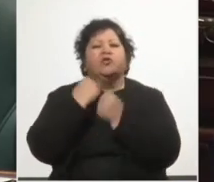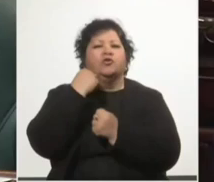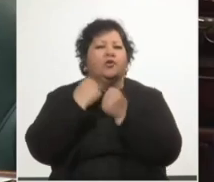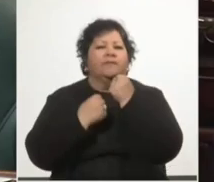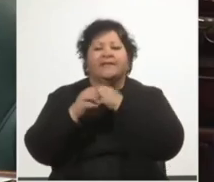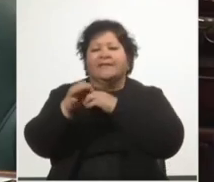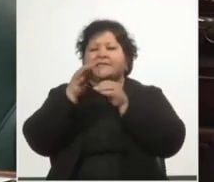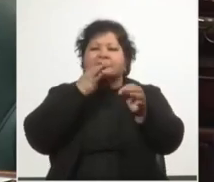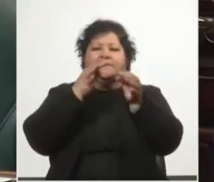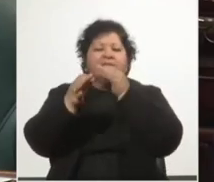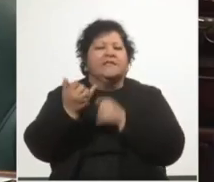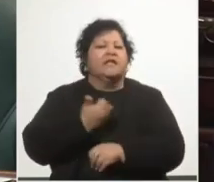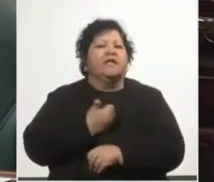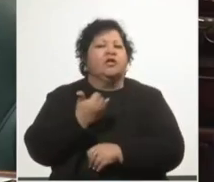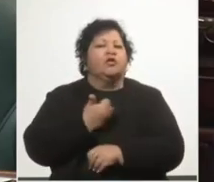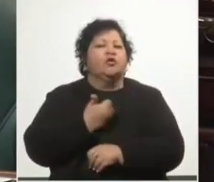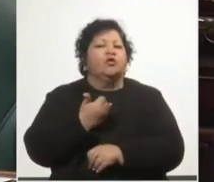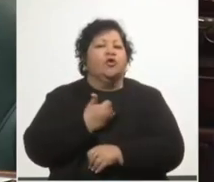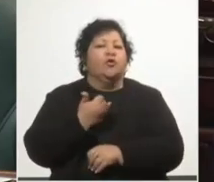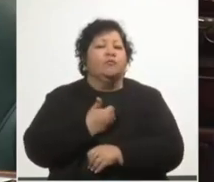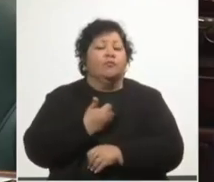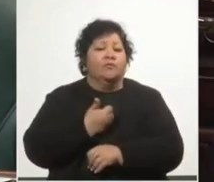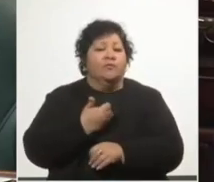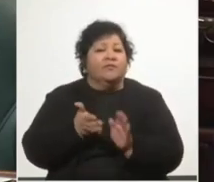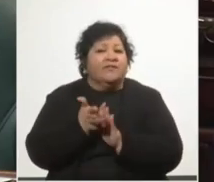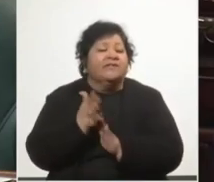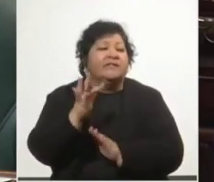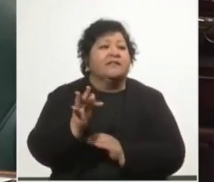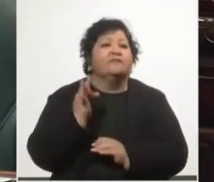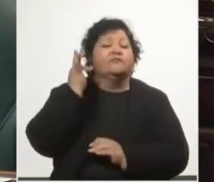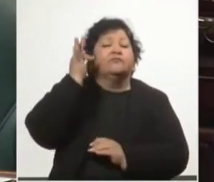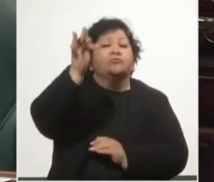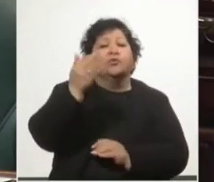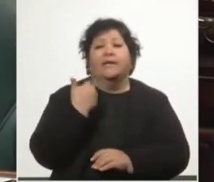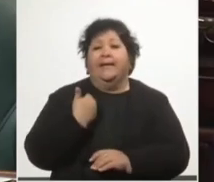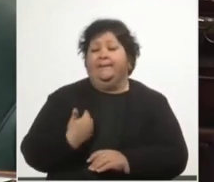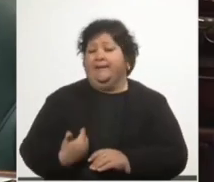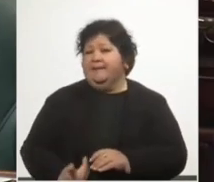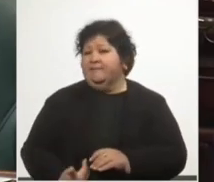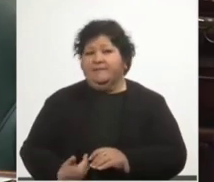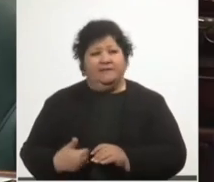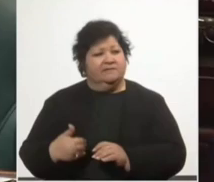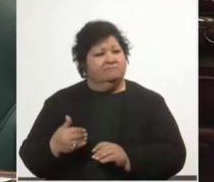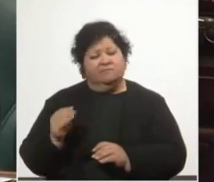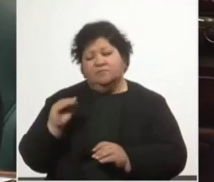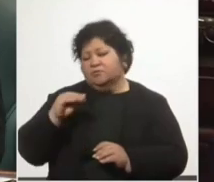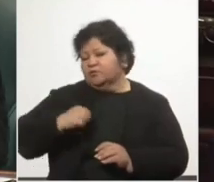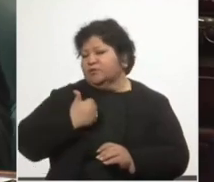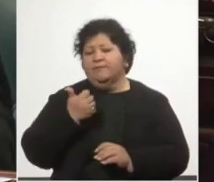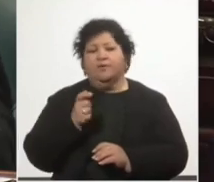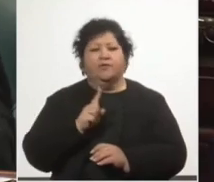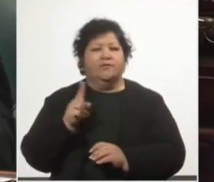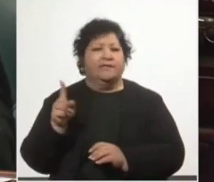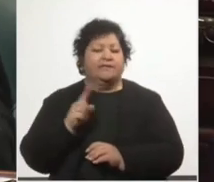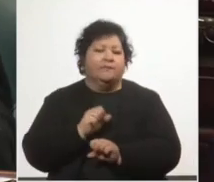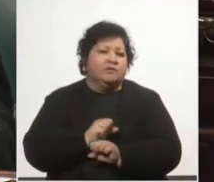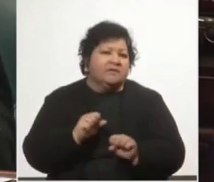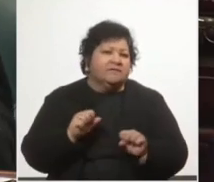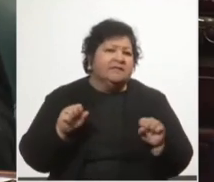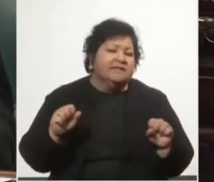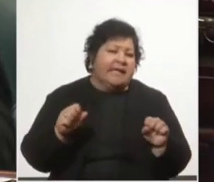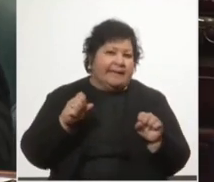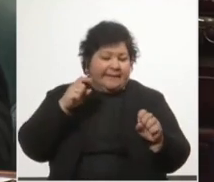Ayer lo potenció, hoy lamentablemente desaprovecha las posibilidades de apuntalar el